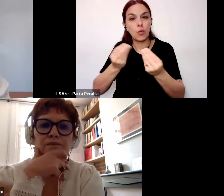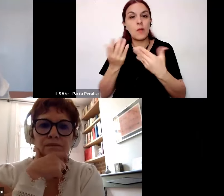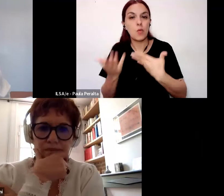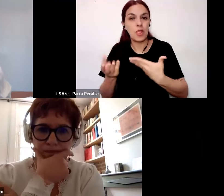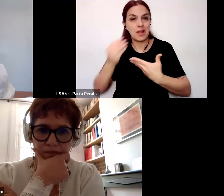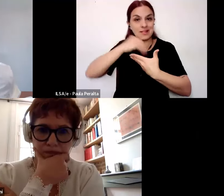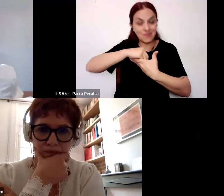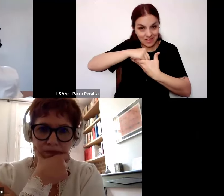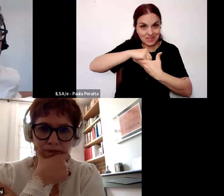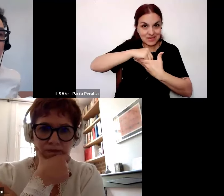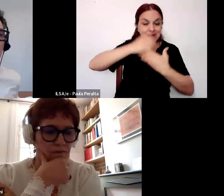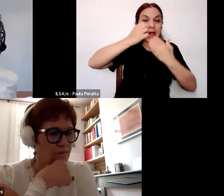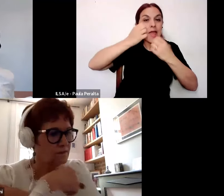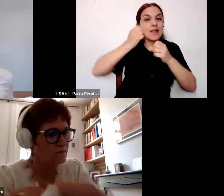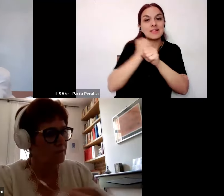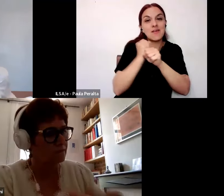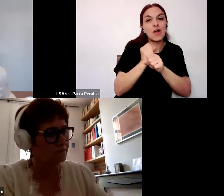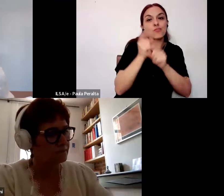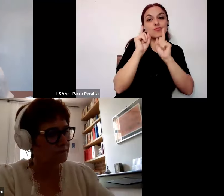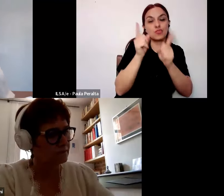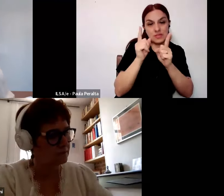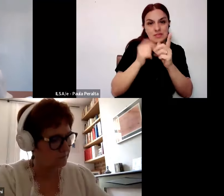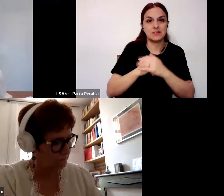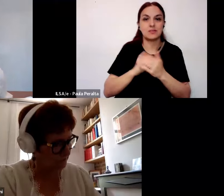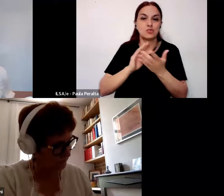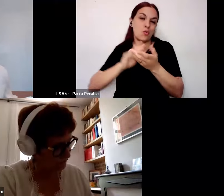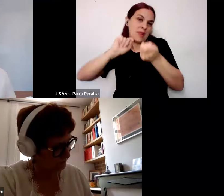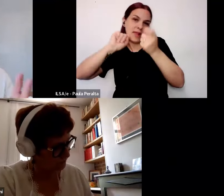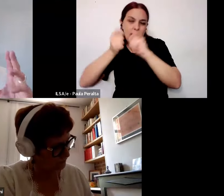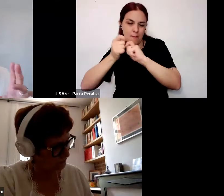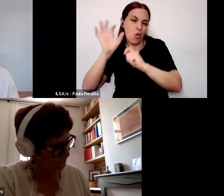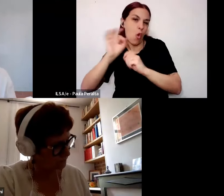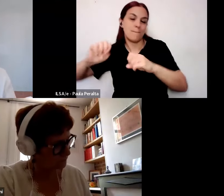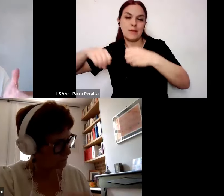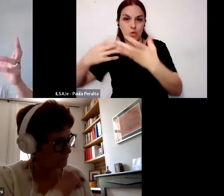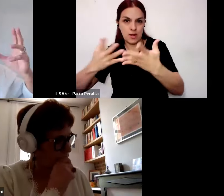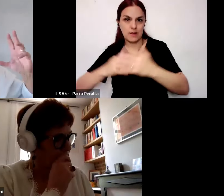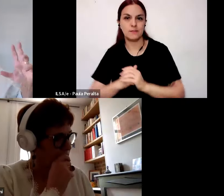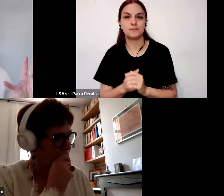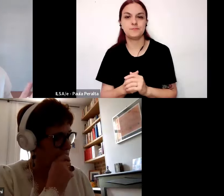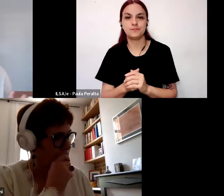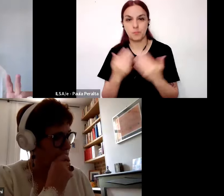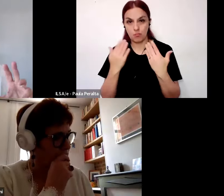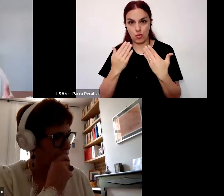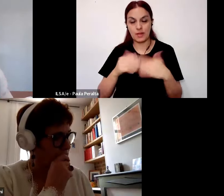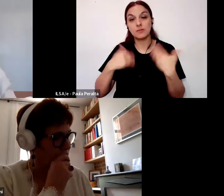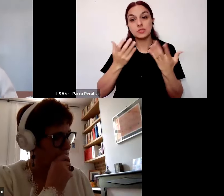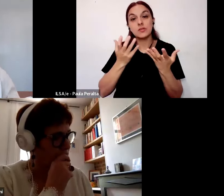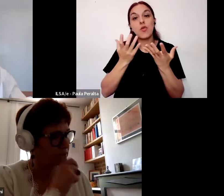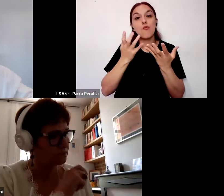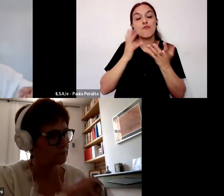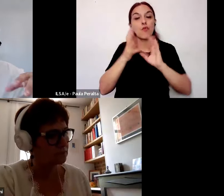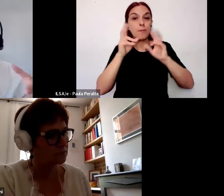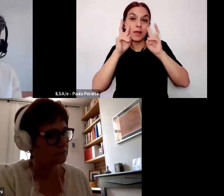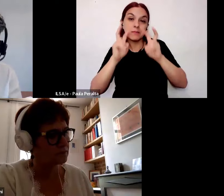en la práctica en el sentido de la transformación o en el sentido de la mejora es decir que esta forma de investigación que